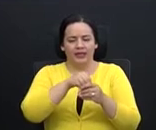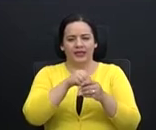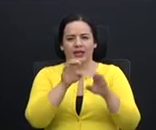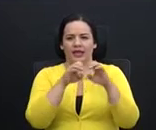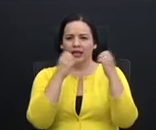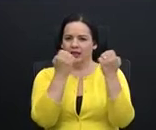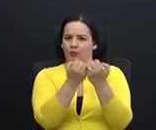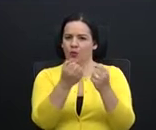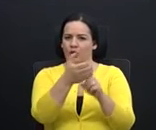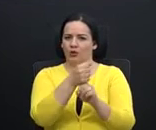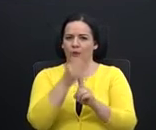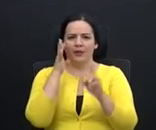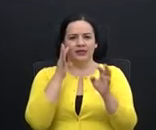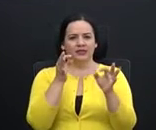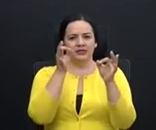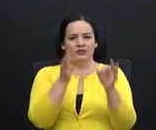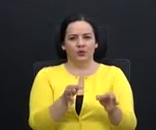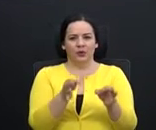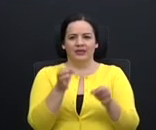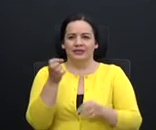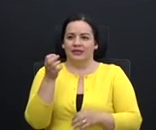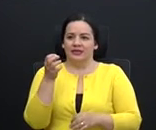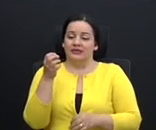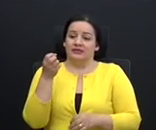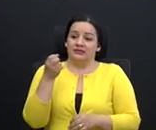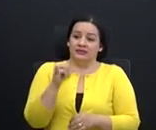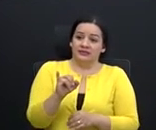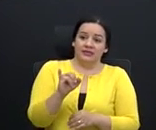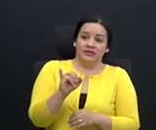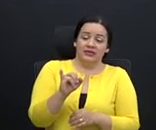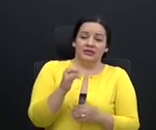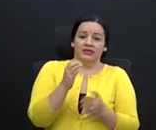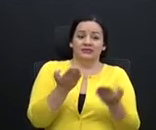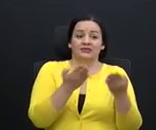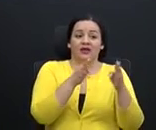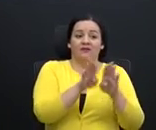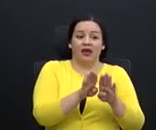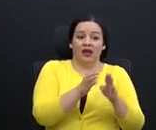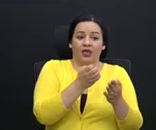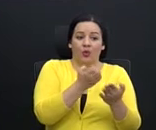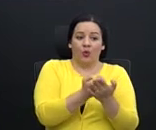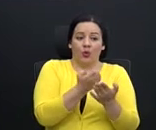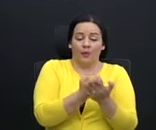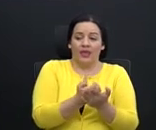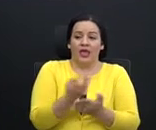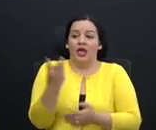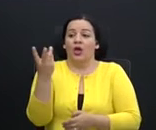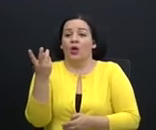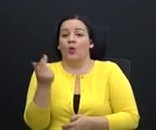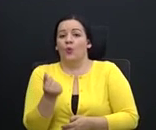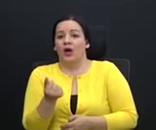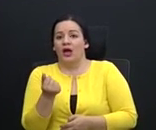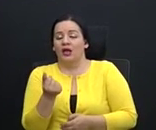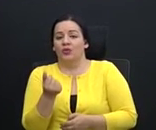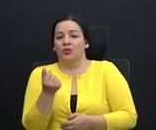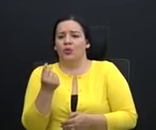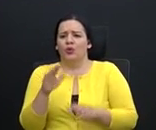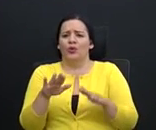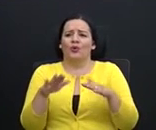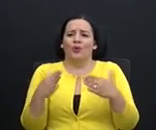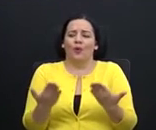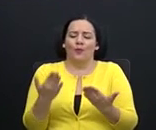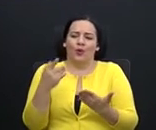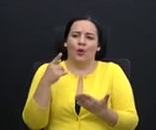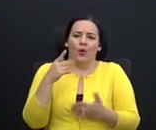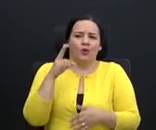las decisiones de si cerrar la economía y cuánto y cómo? ¿No le parece a usted que